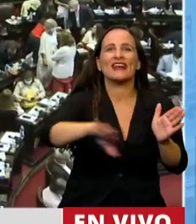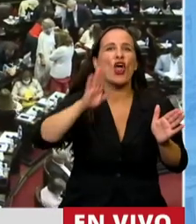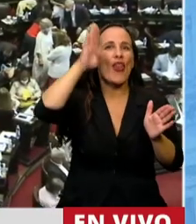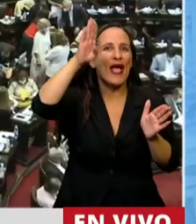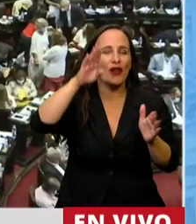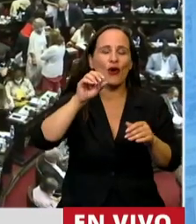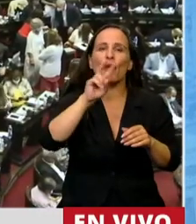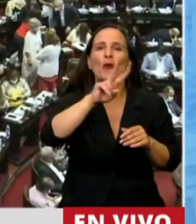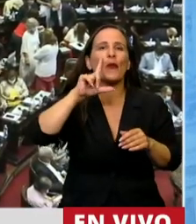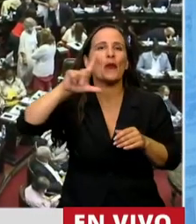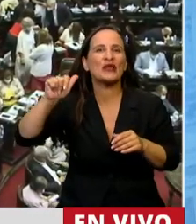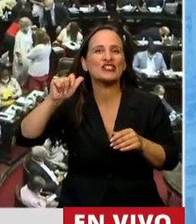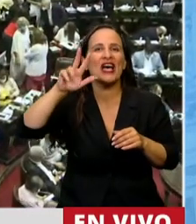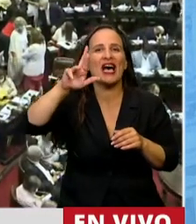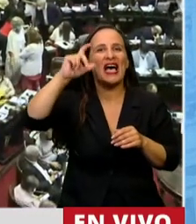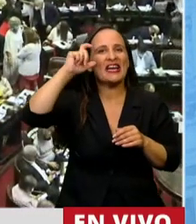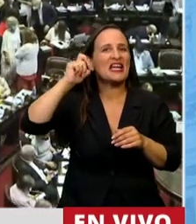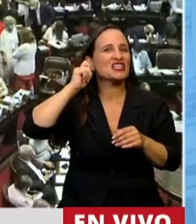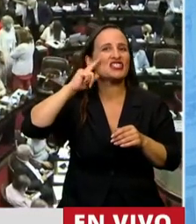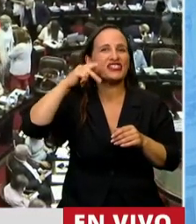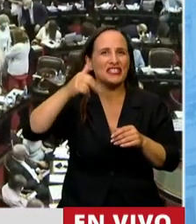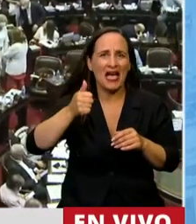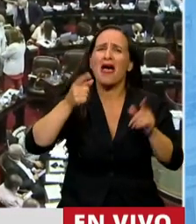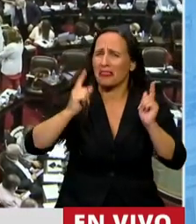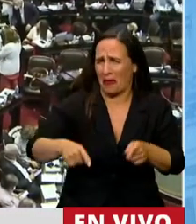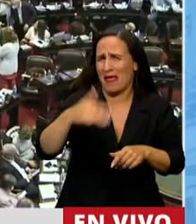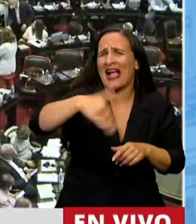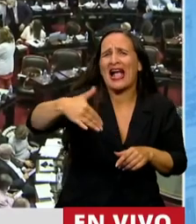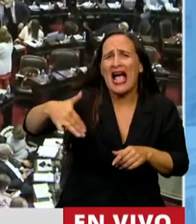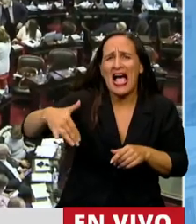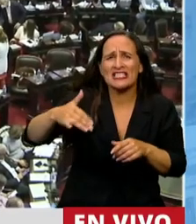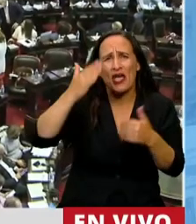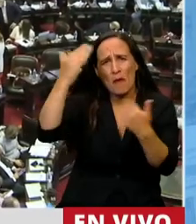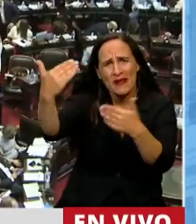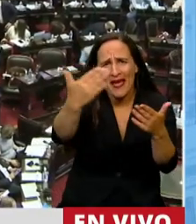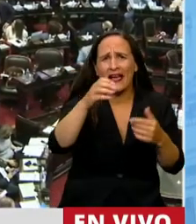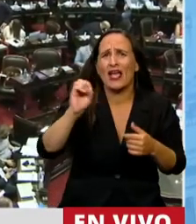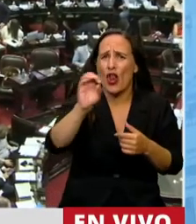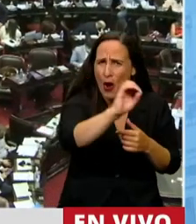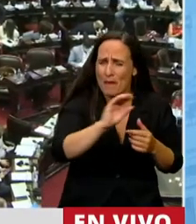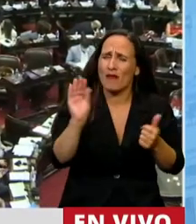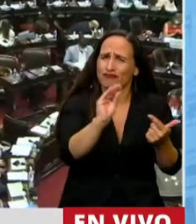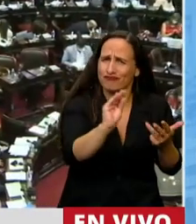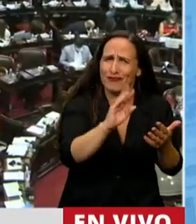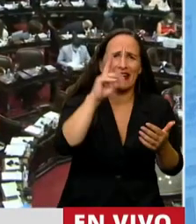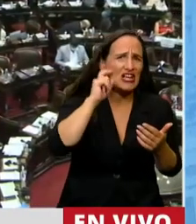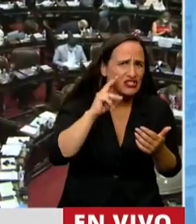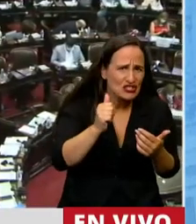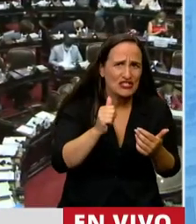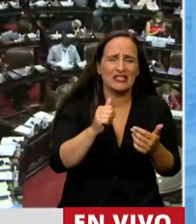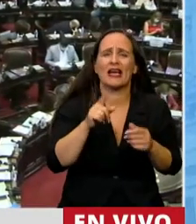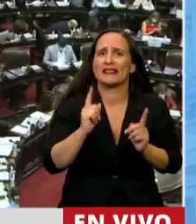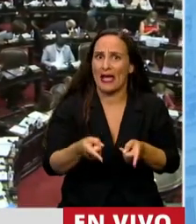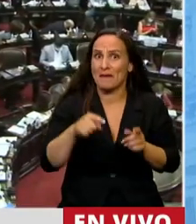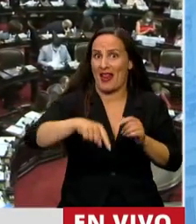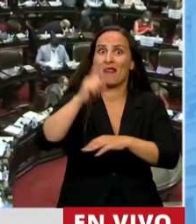y calles de diversas localidades argentinas, incluyendo en el barrio porteño de